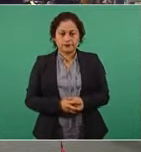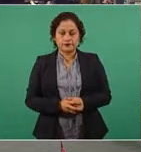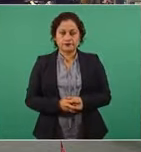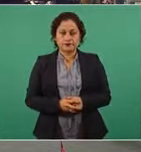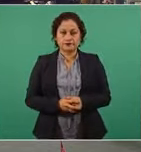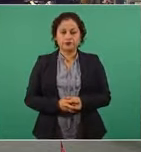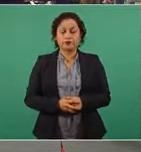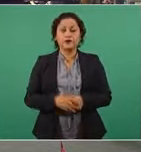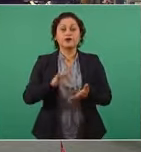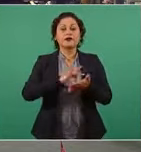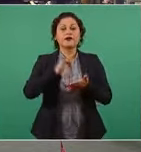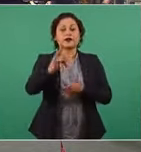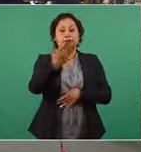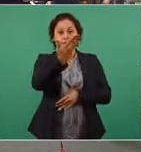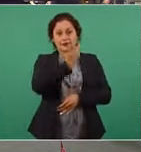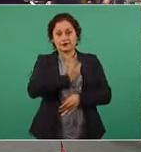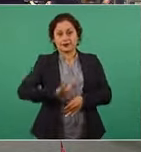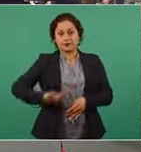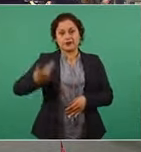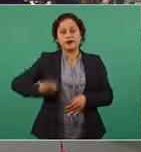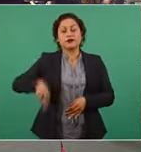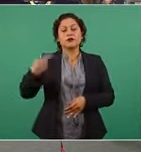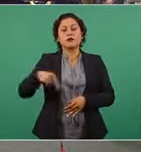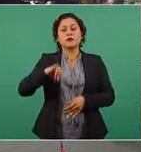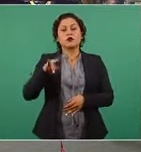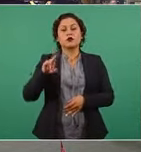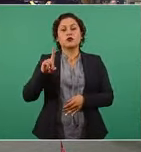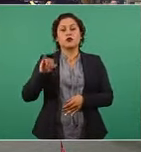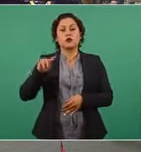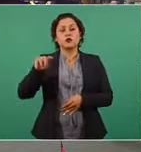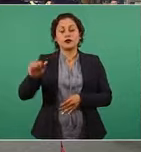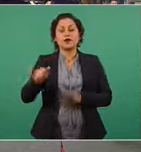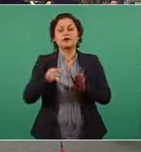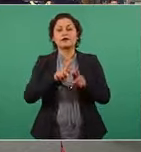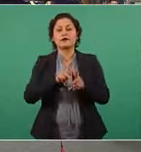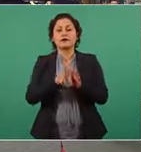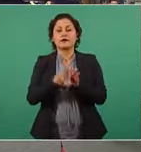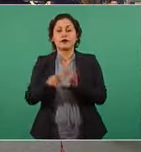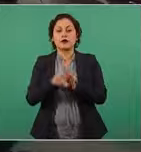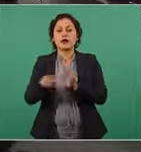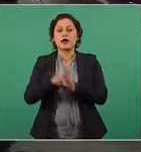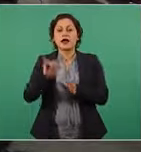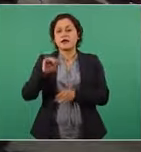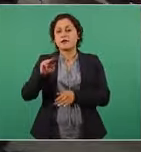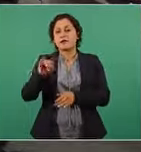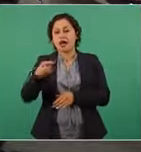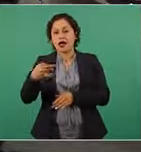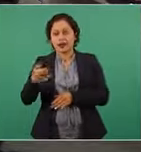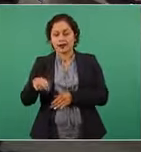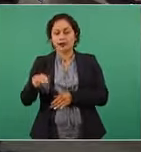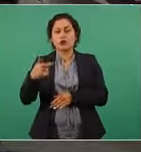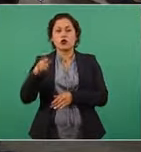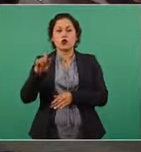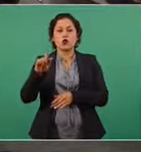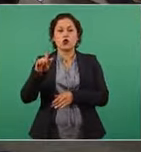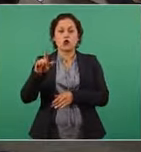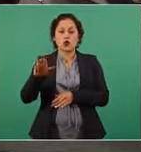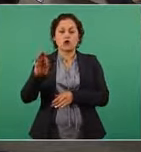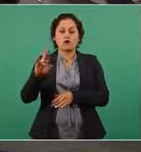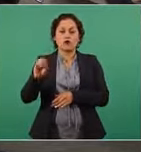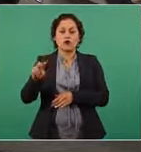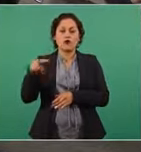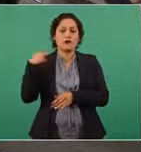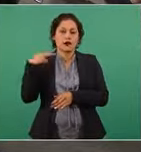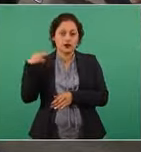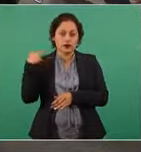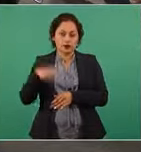Gracias, presidente. Judith Sánchez Reyes, de Imagen del Golfo de Veracruz. Presidente, en este contexto